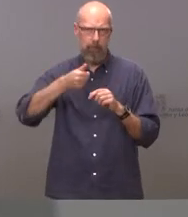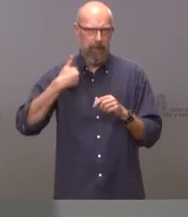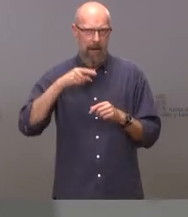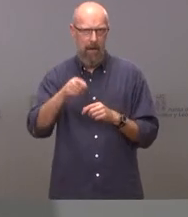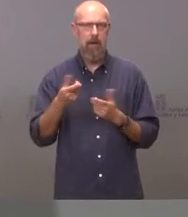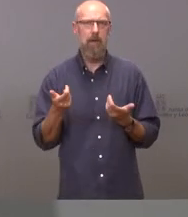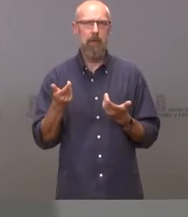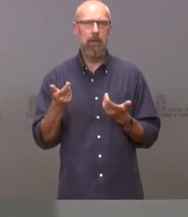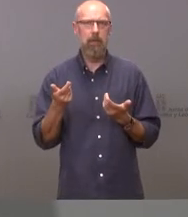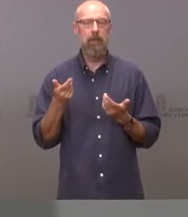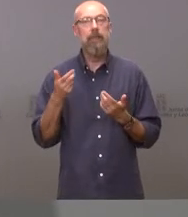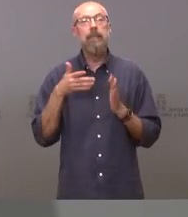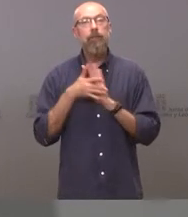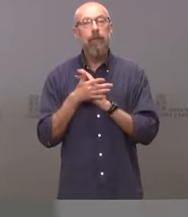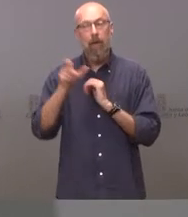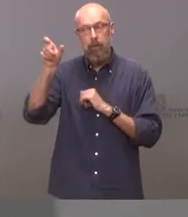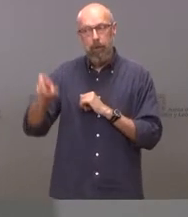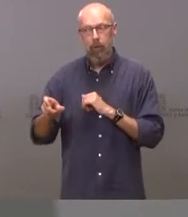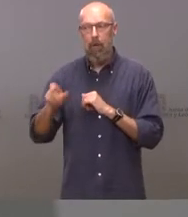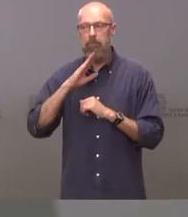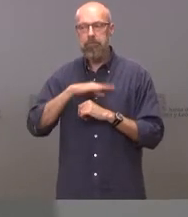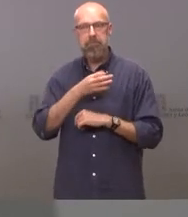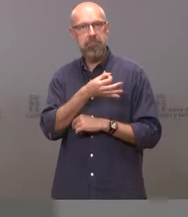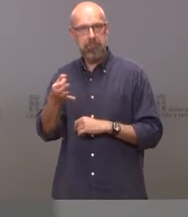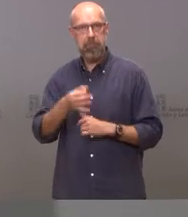hace especialmente pertinente